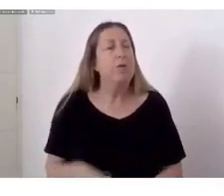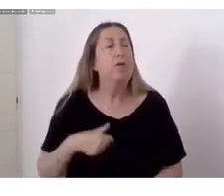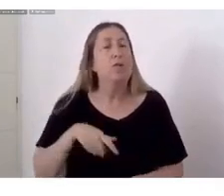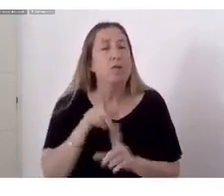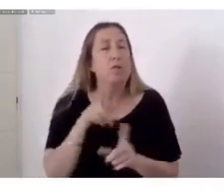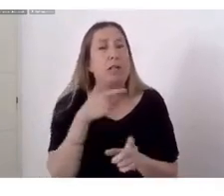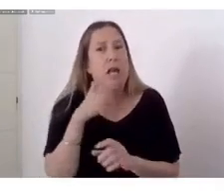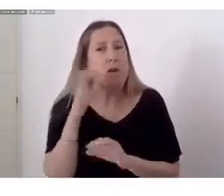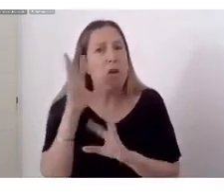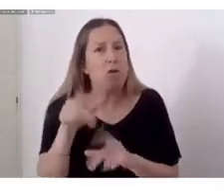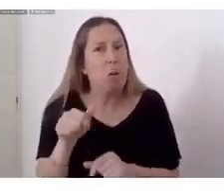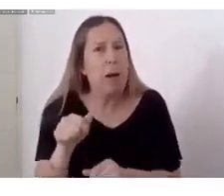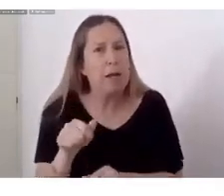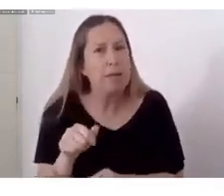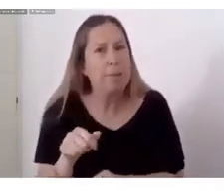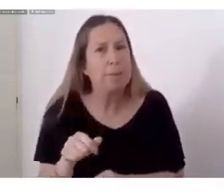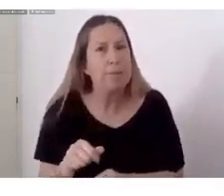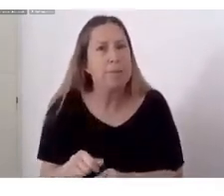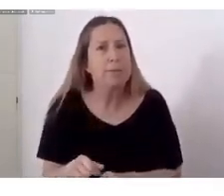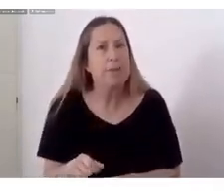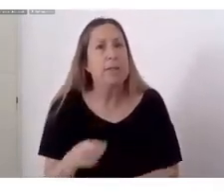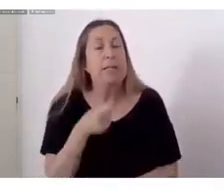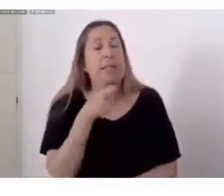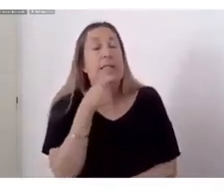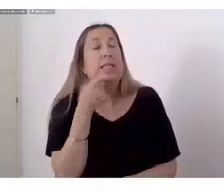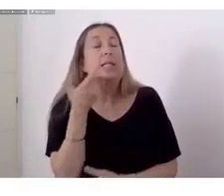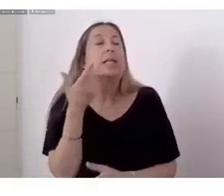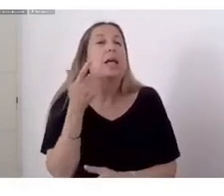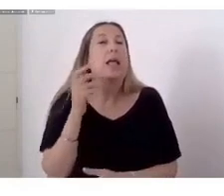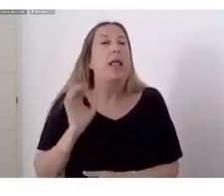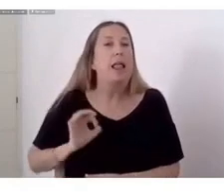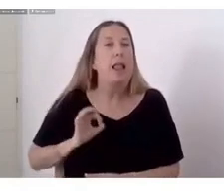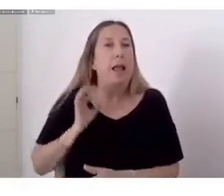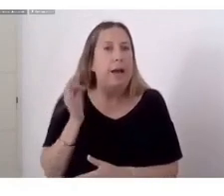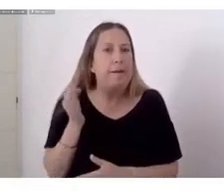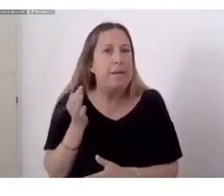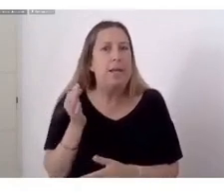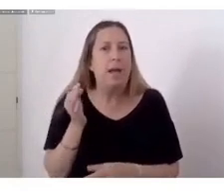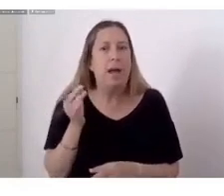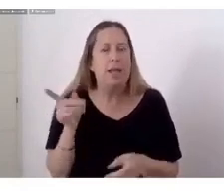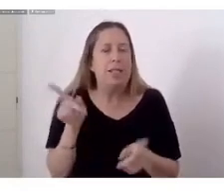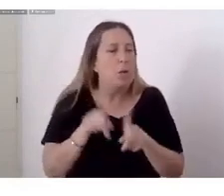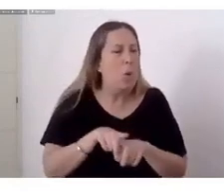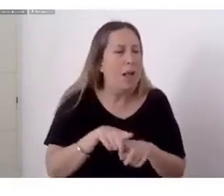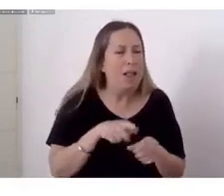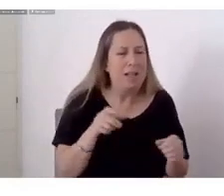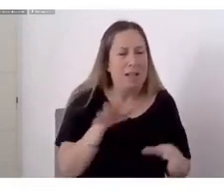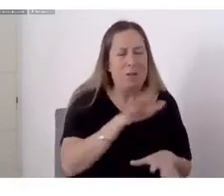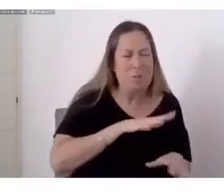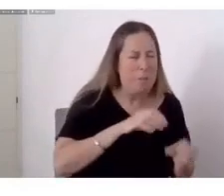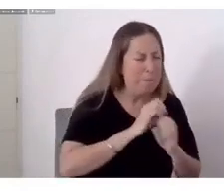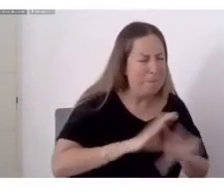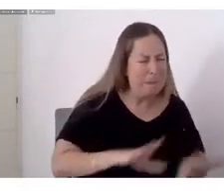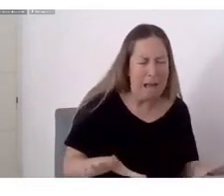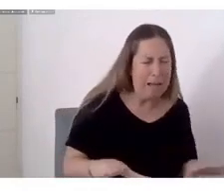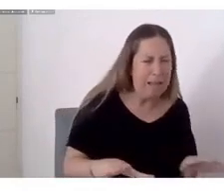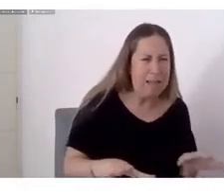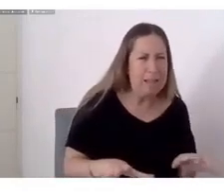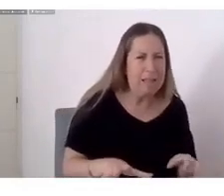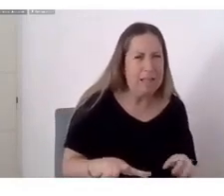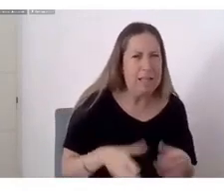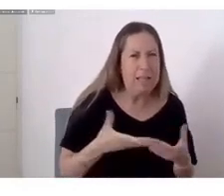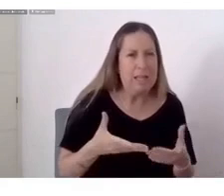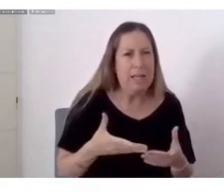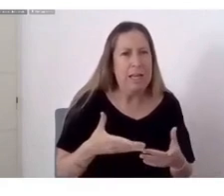Si la vida Es el infierno Y el honrado Vive